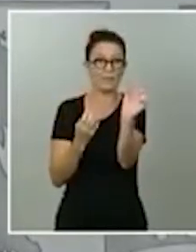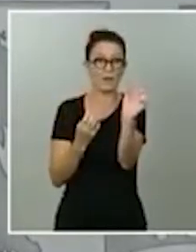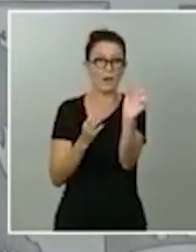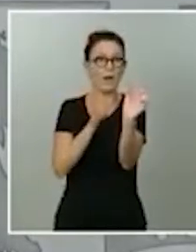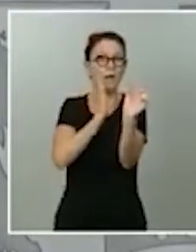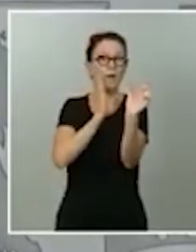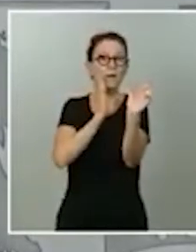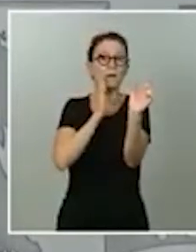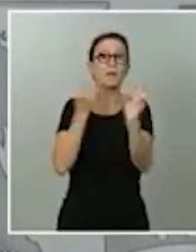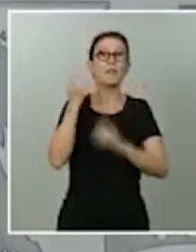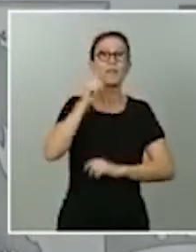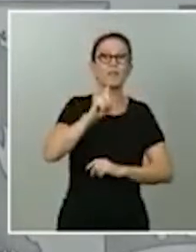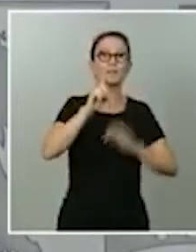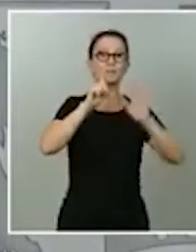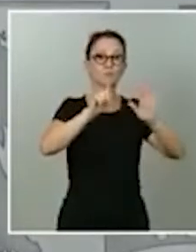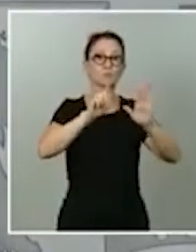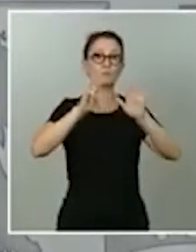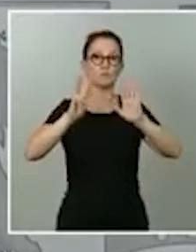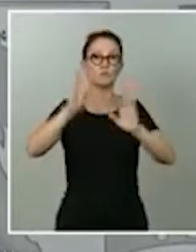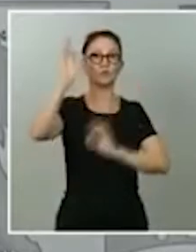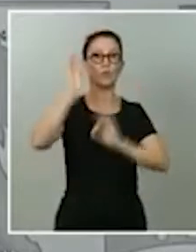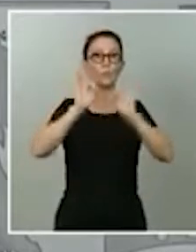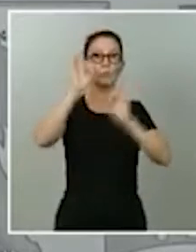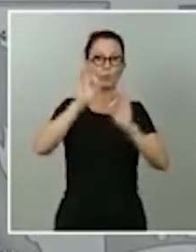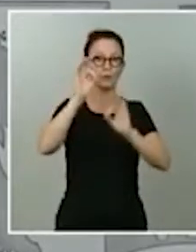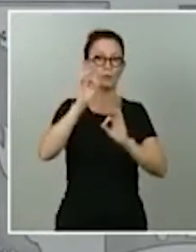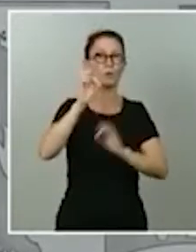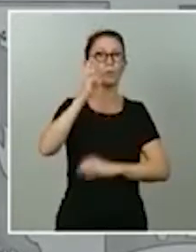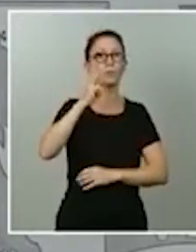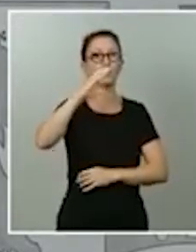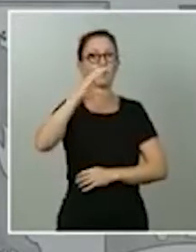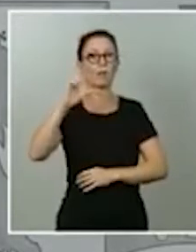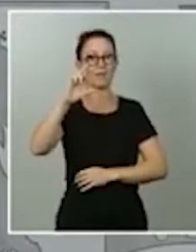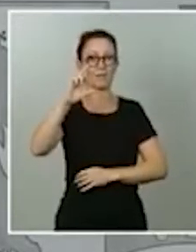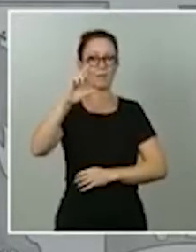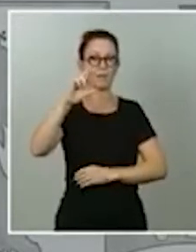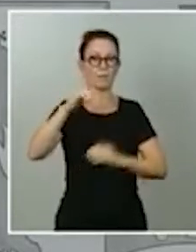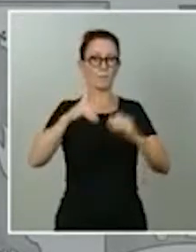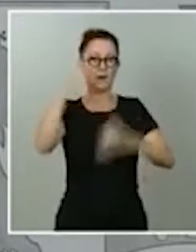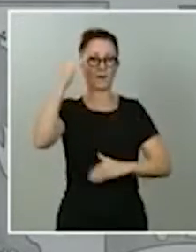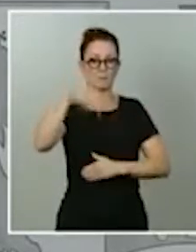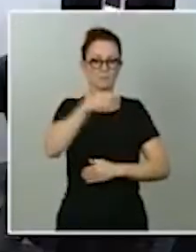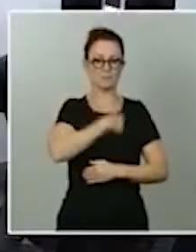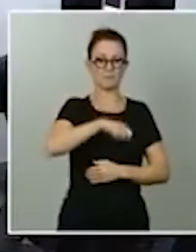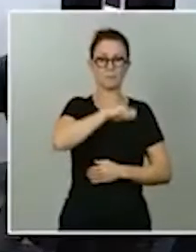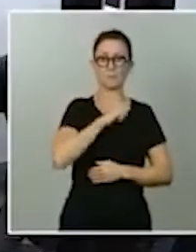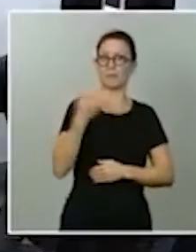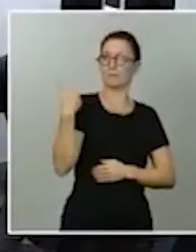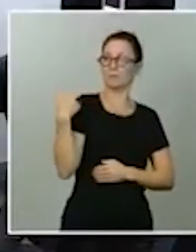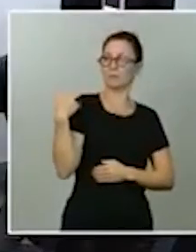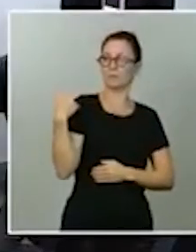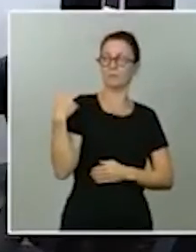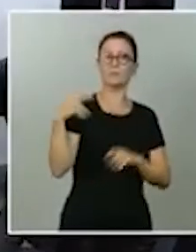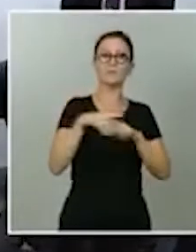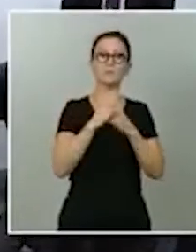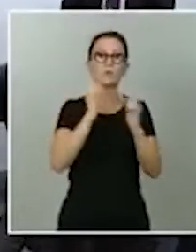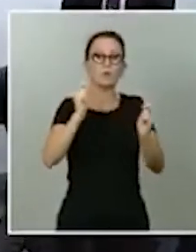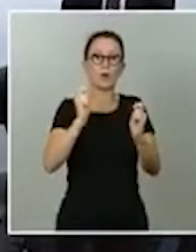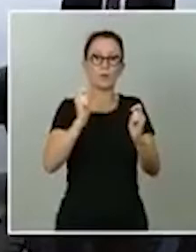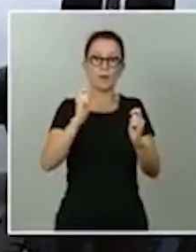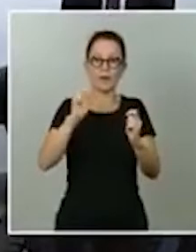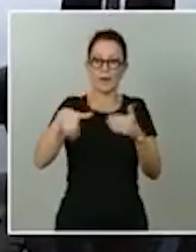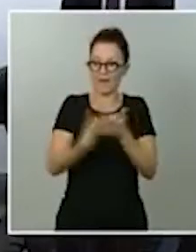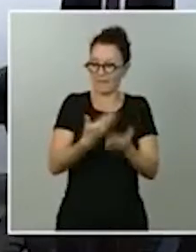168% de las PCR en nuestro país desde que levantamos el estado de alarma hasta el día de ayer. Para que nos hagamos una idea,